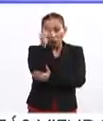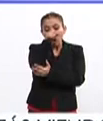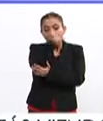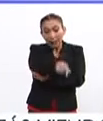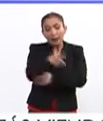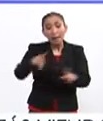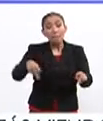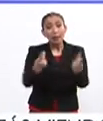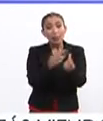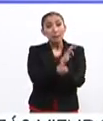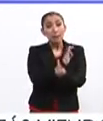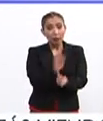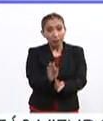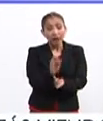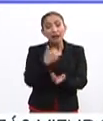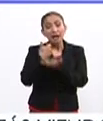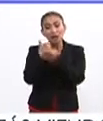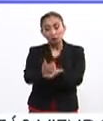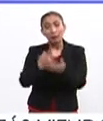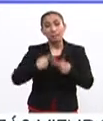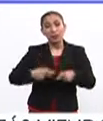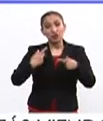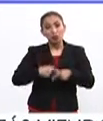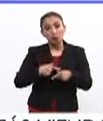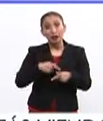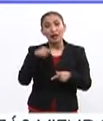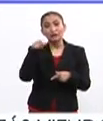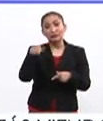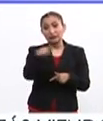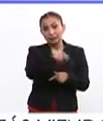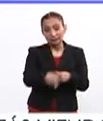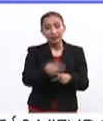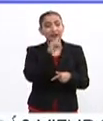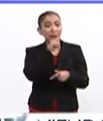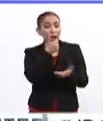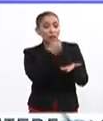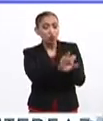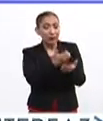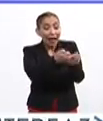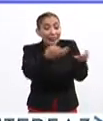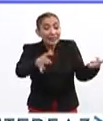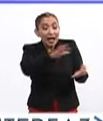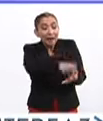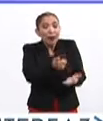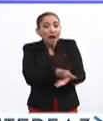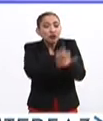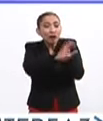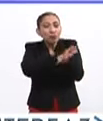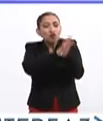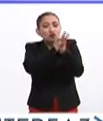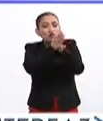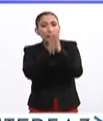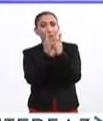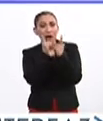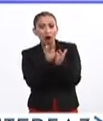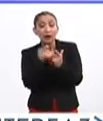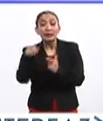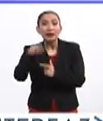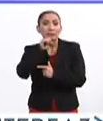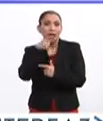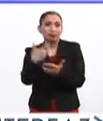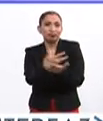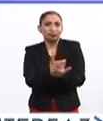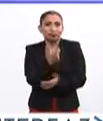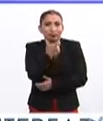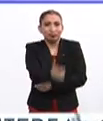dan estos beneficios sociales, estos beneficios ecológicos y también los beneficios económicos,